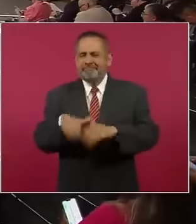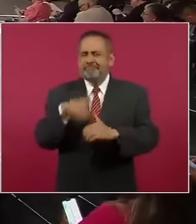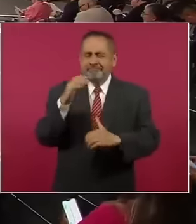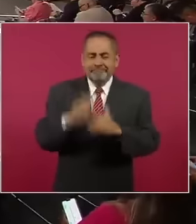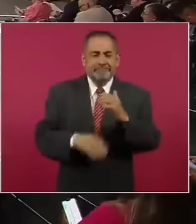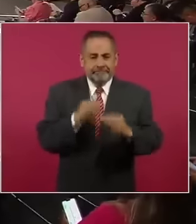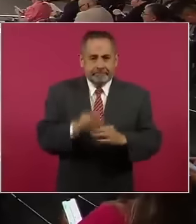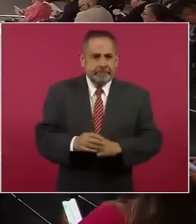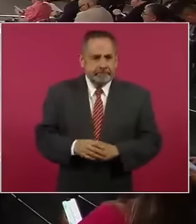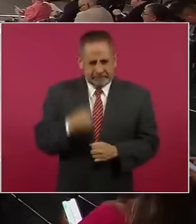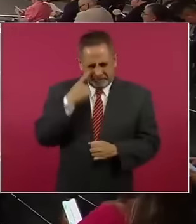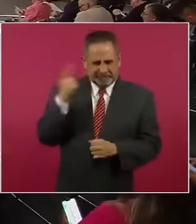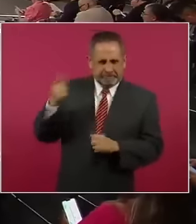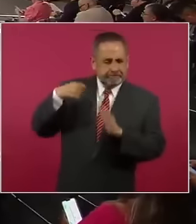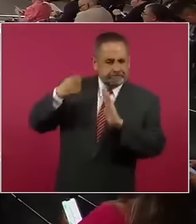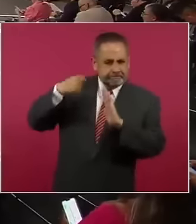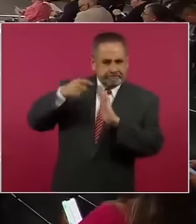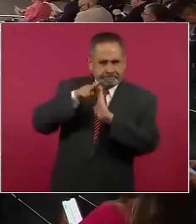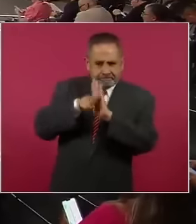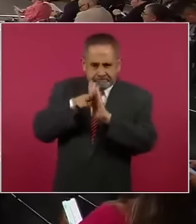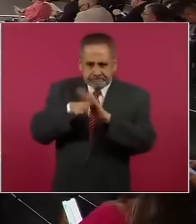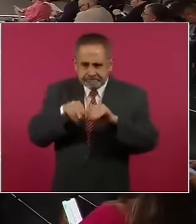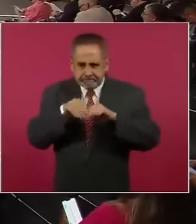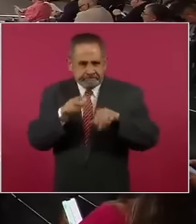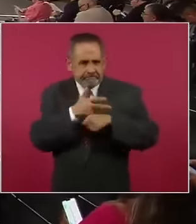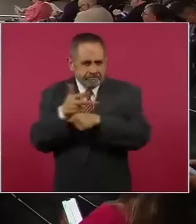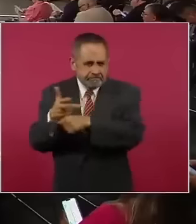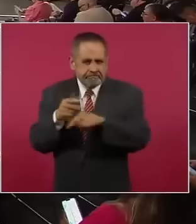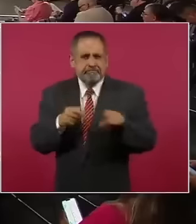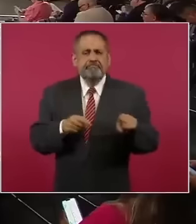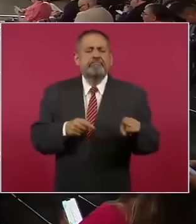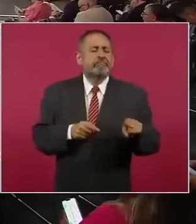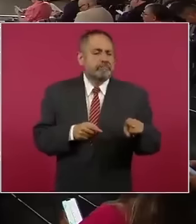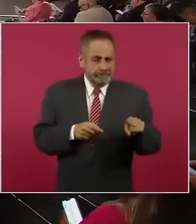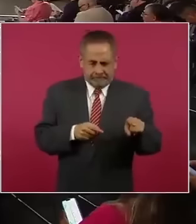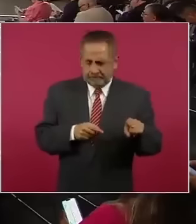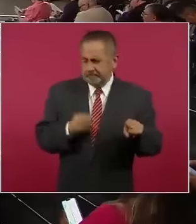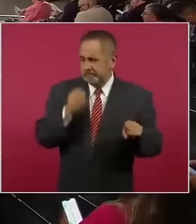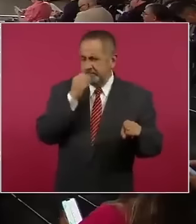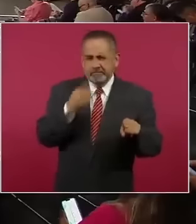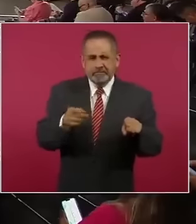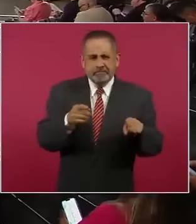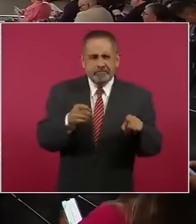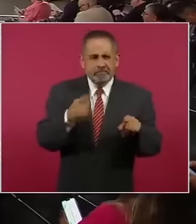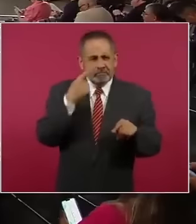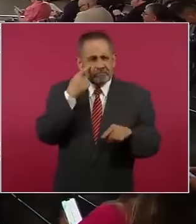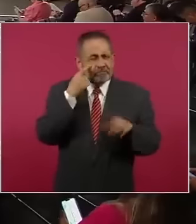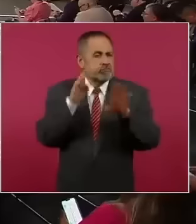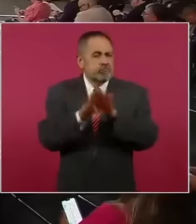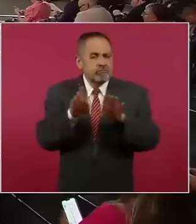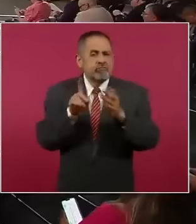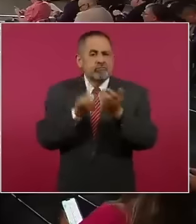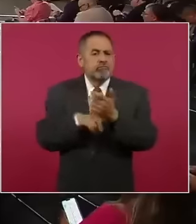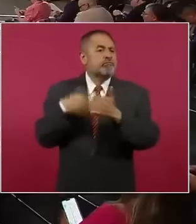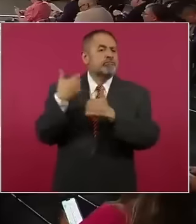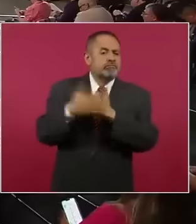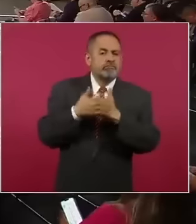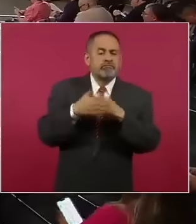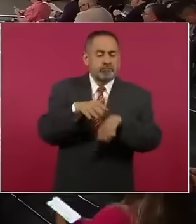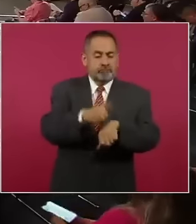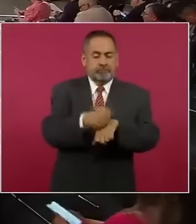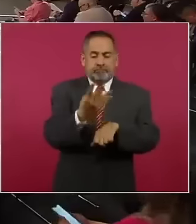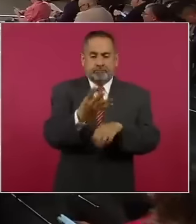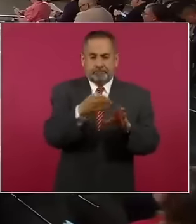Les preparamos un video, que es un recorrido muy corto, pero virtual, de cómo se va a vivir el tramo cuatro.